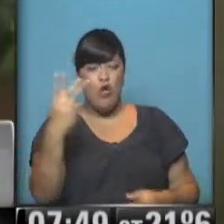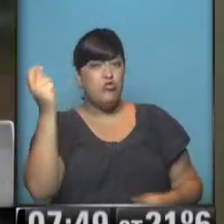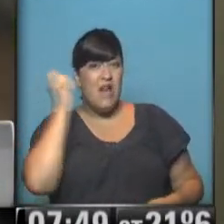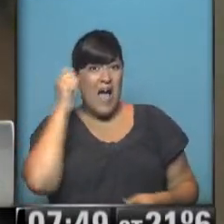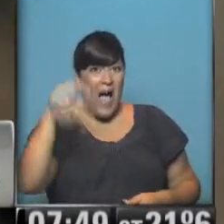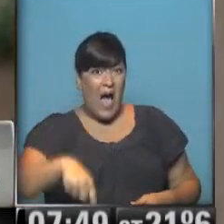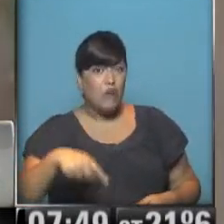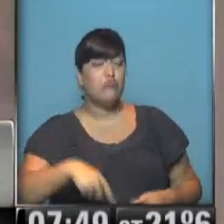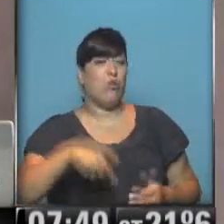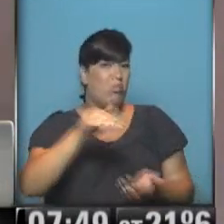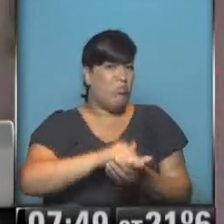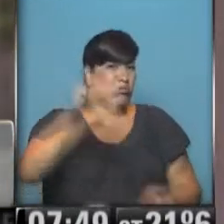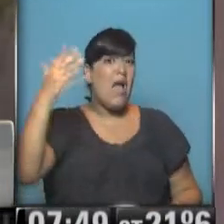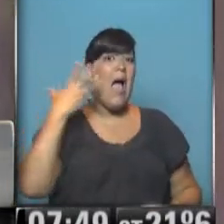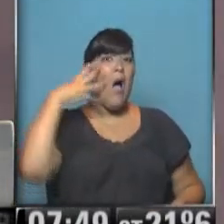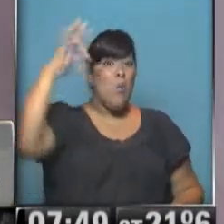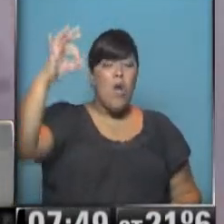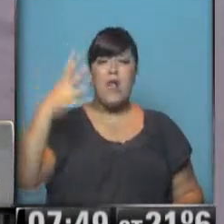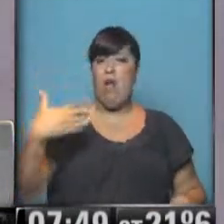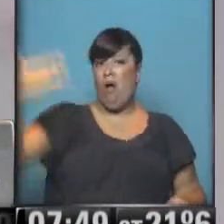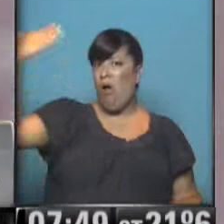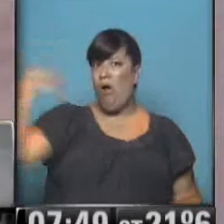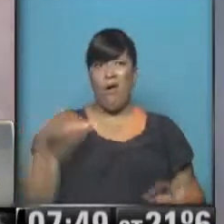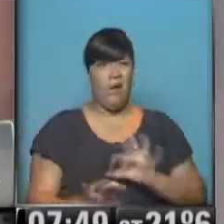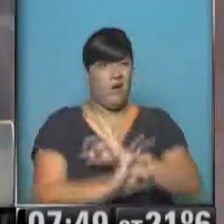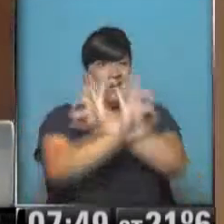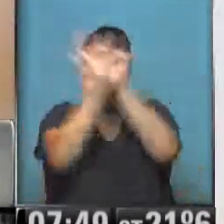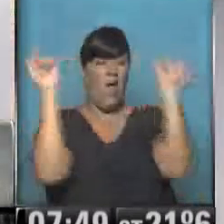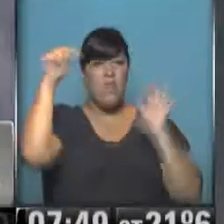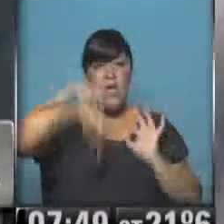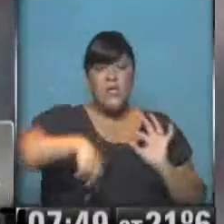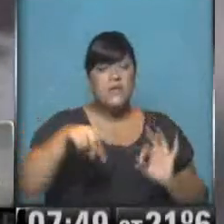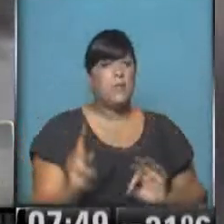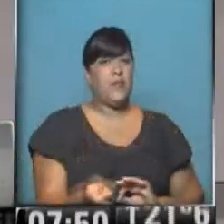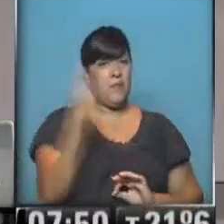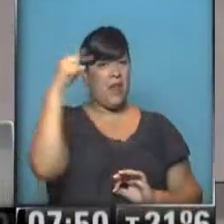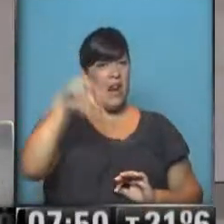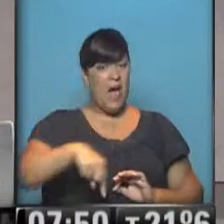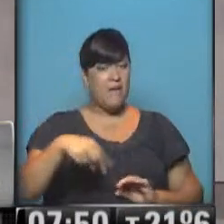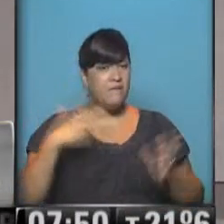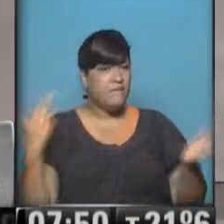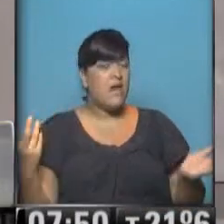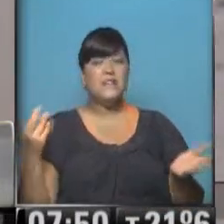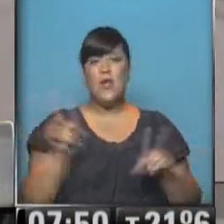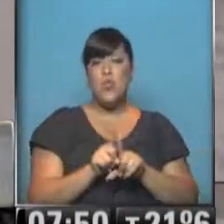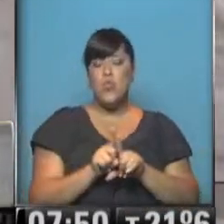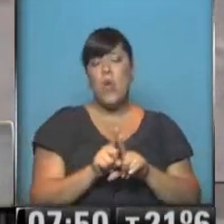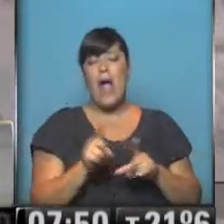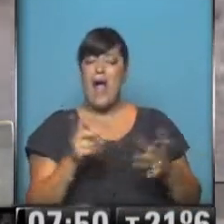ni mi abuelo ni nadie dice que pasó esto. Yo creo que esto nadie lo puede prever,